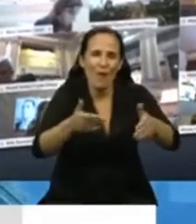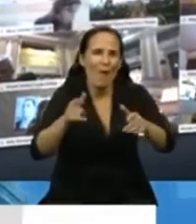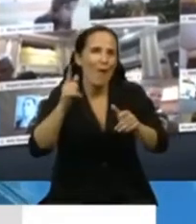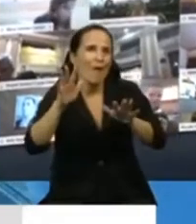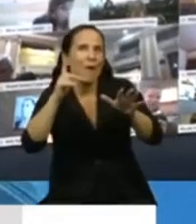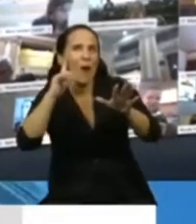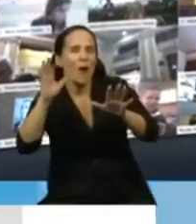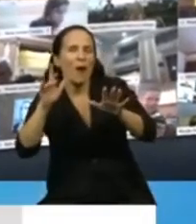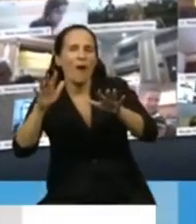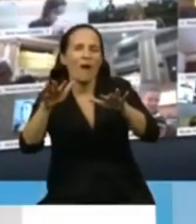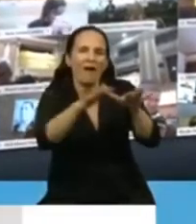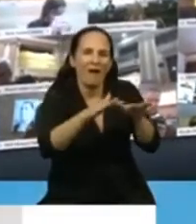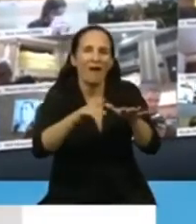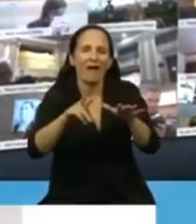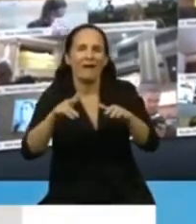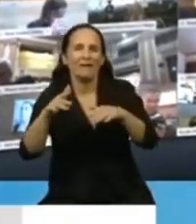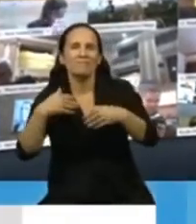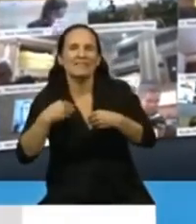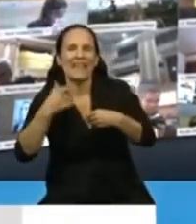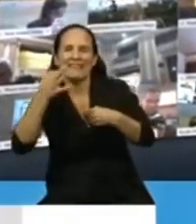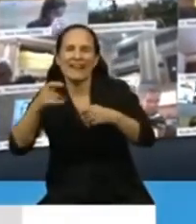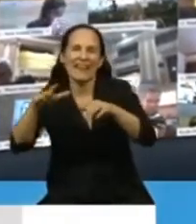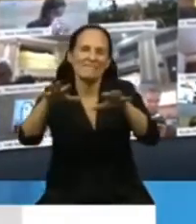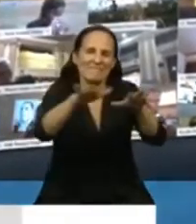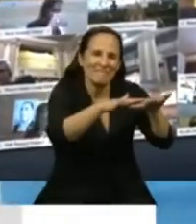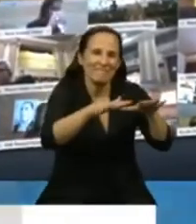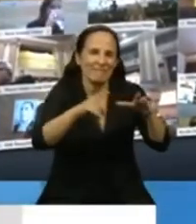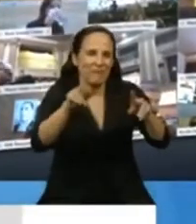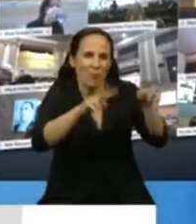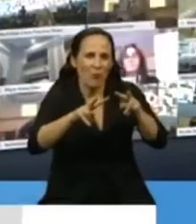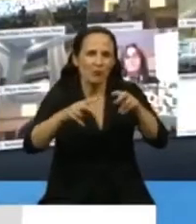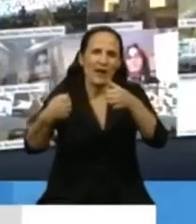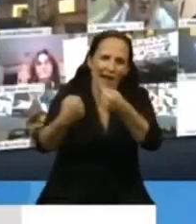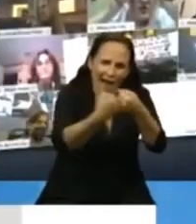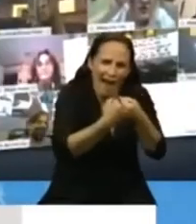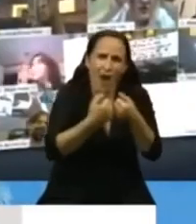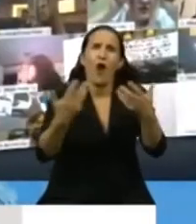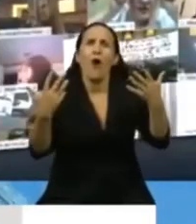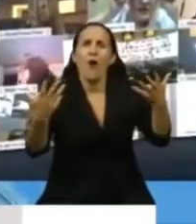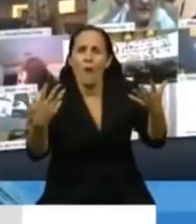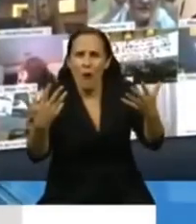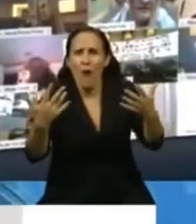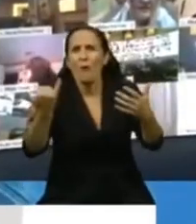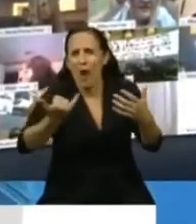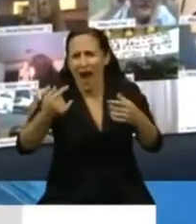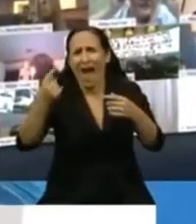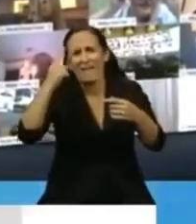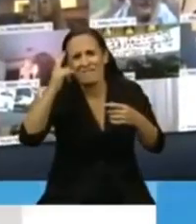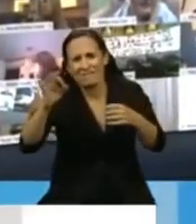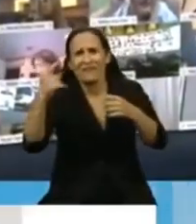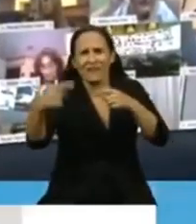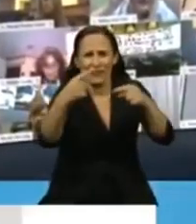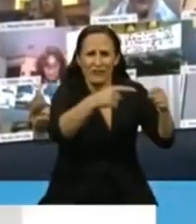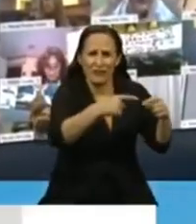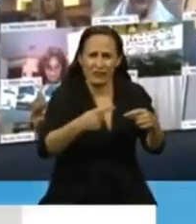construimos el consenso. Por supuesto que mantenemos diferencia, y esto no pretende caldear el ambiente tampoco como se